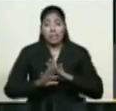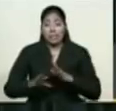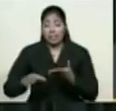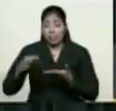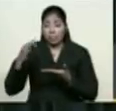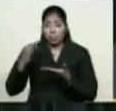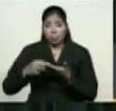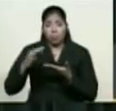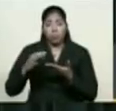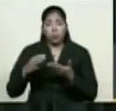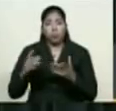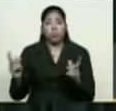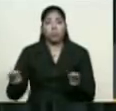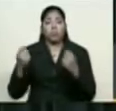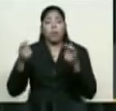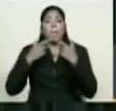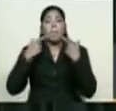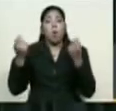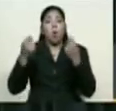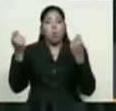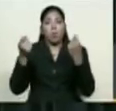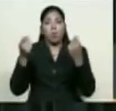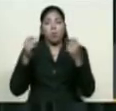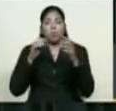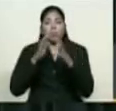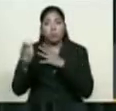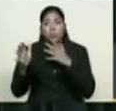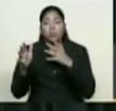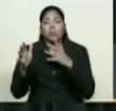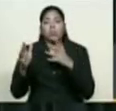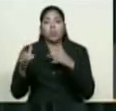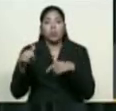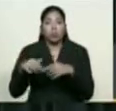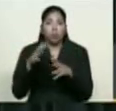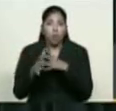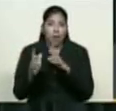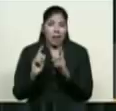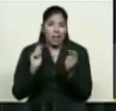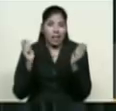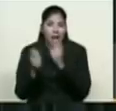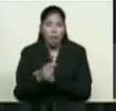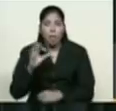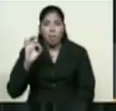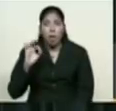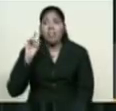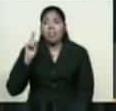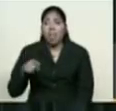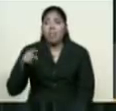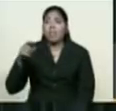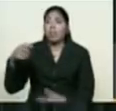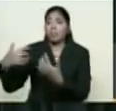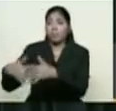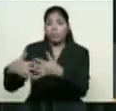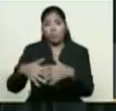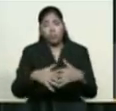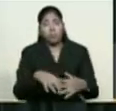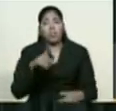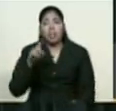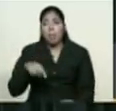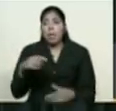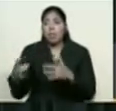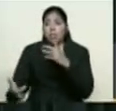reconversión monetaria, todos los actores económicos públicos y privados deben comenzar su proceso de adecuación tecnológica